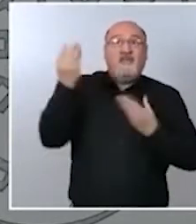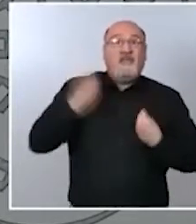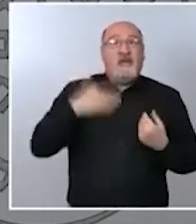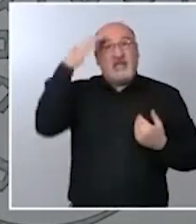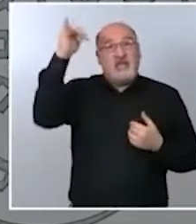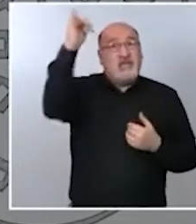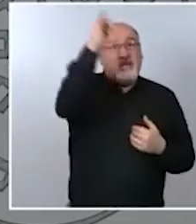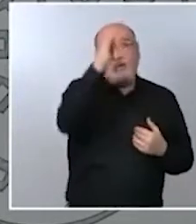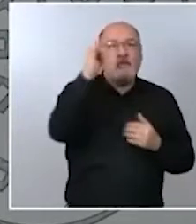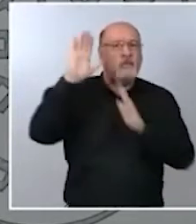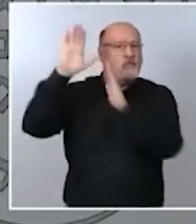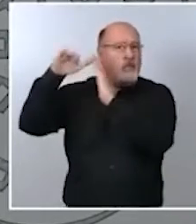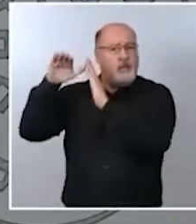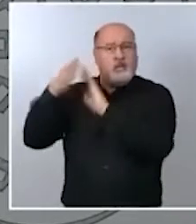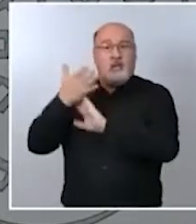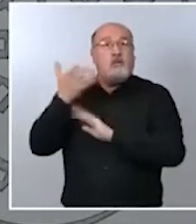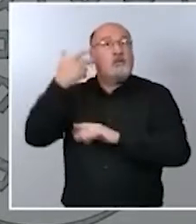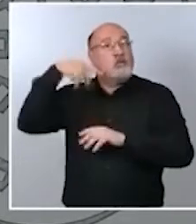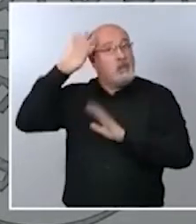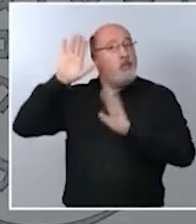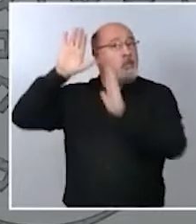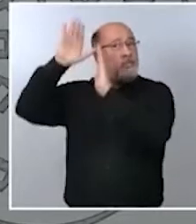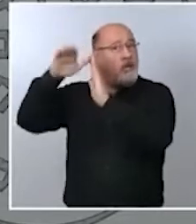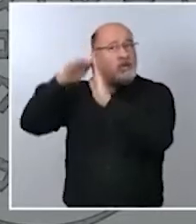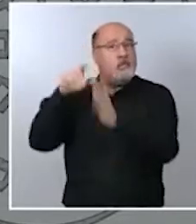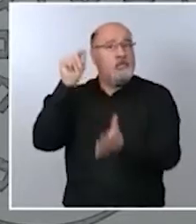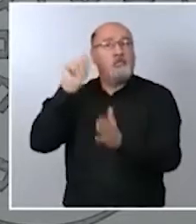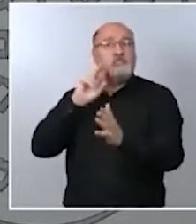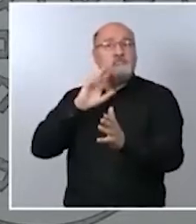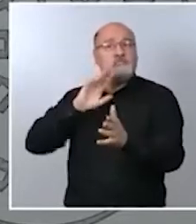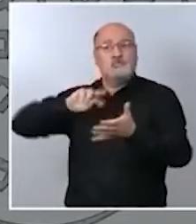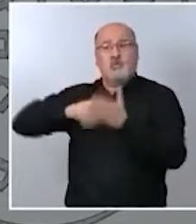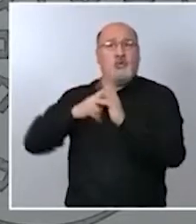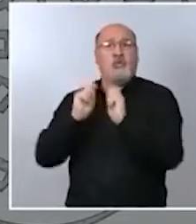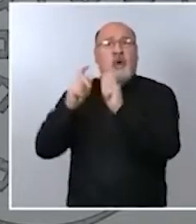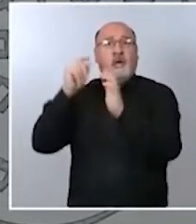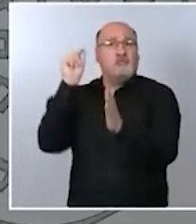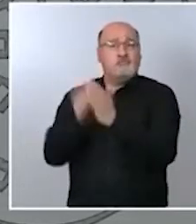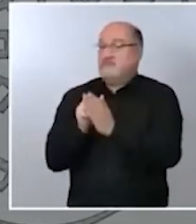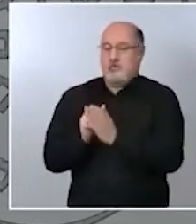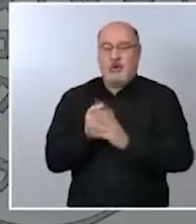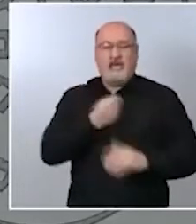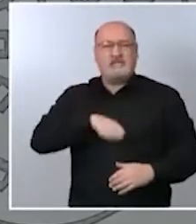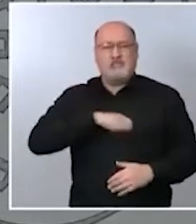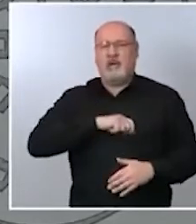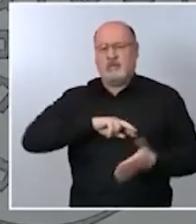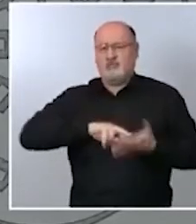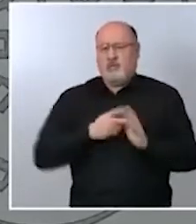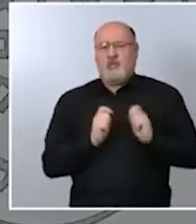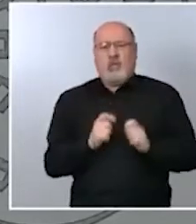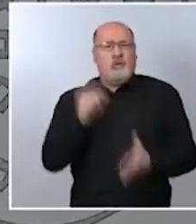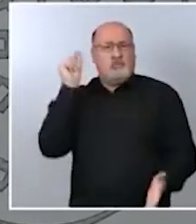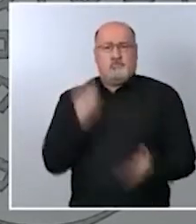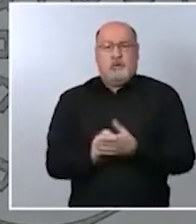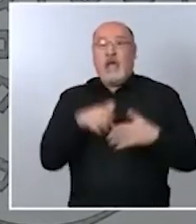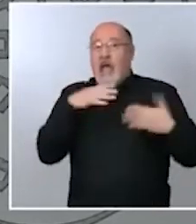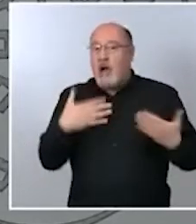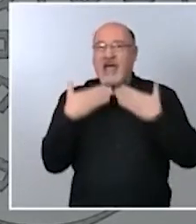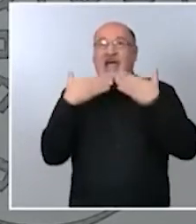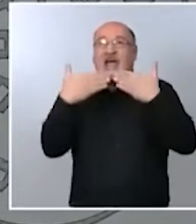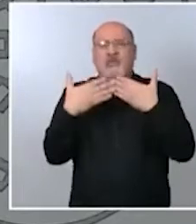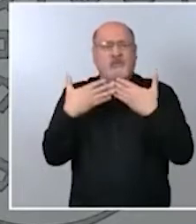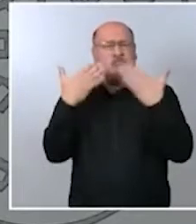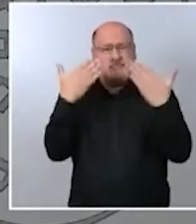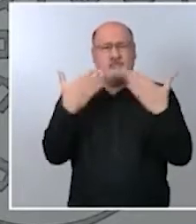pesar de esa experiencia no han tenido el nivel de respuesta que tenemos en España y que quiero agradecer sobre todo a los